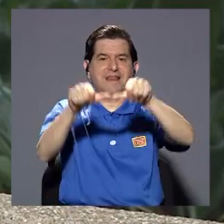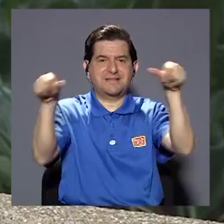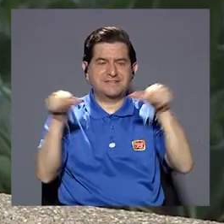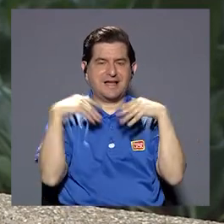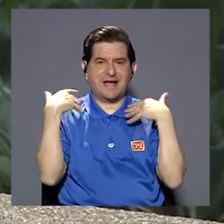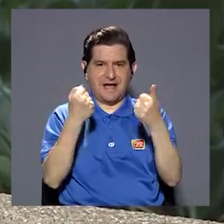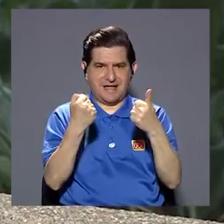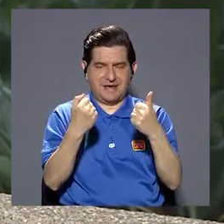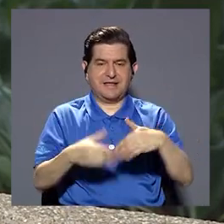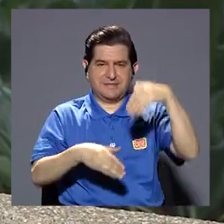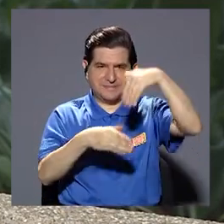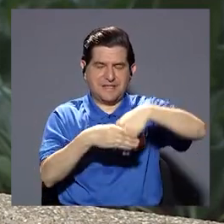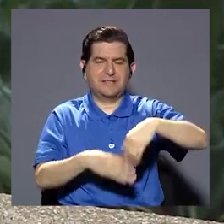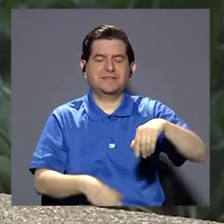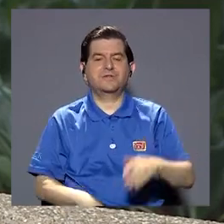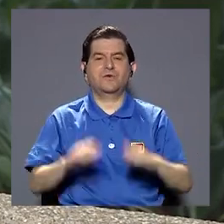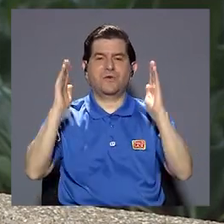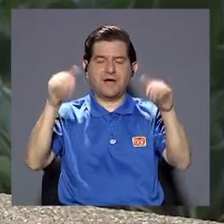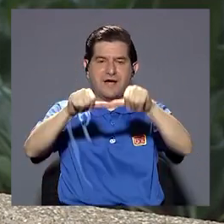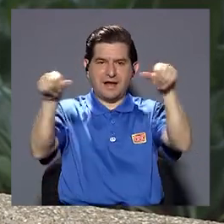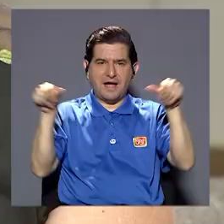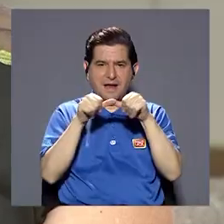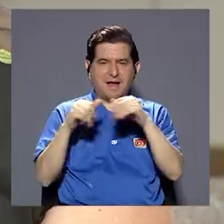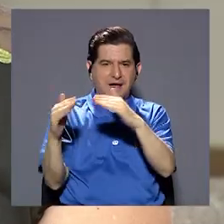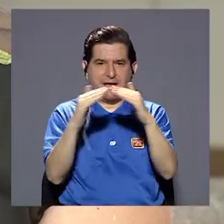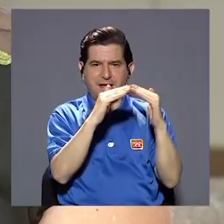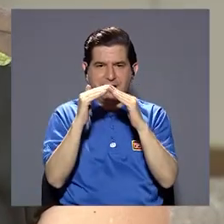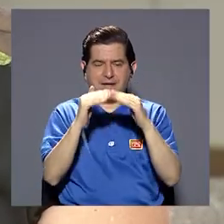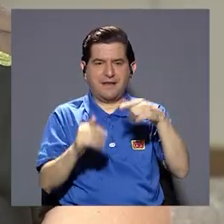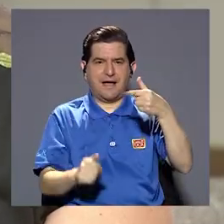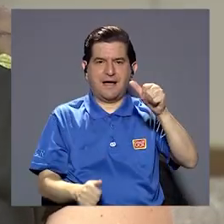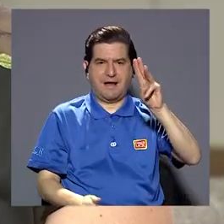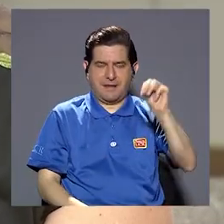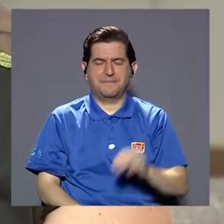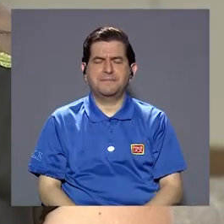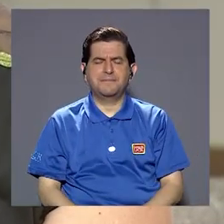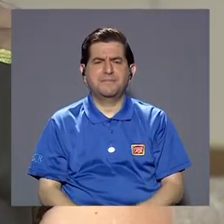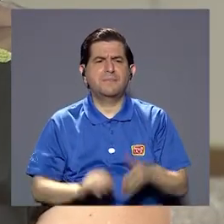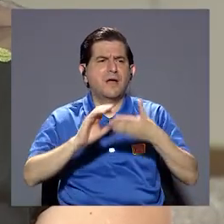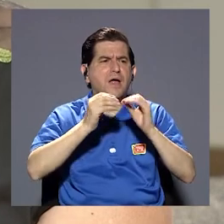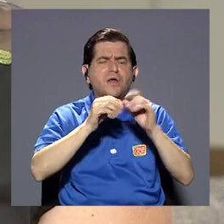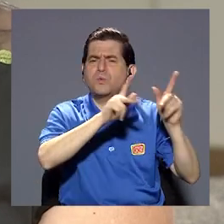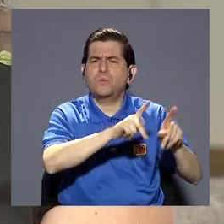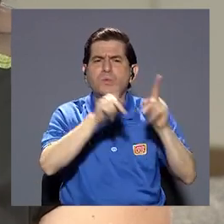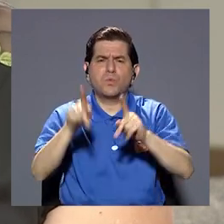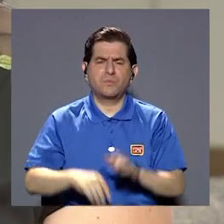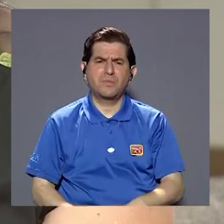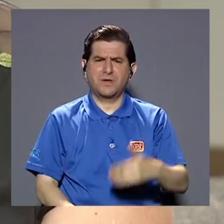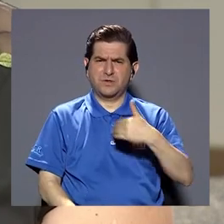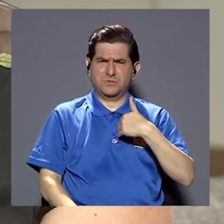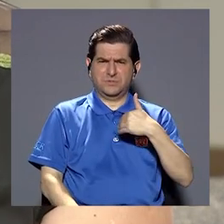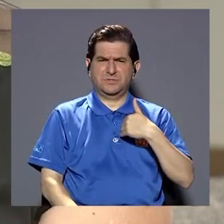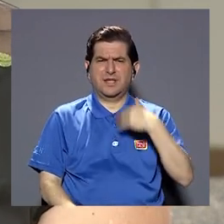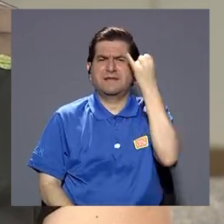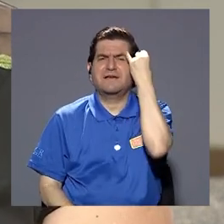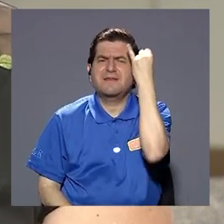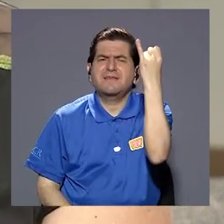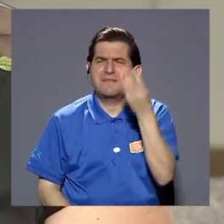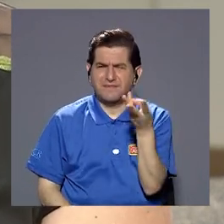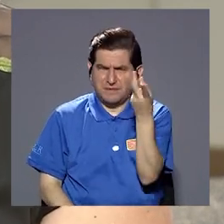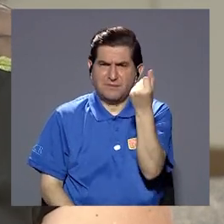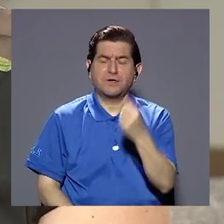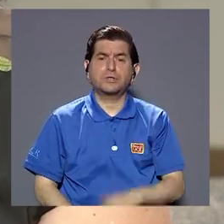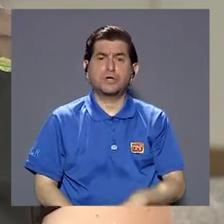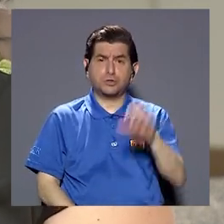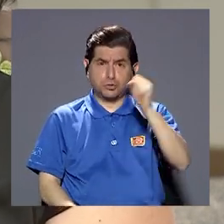tres áreas de salud en el área metropolitana y aproximadamente digamos tal vez como en número de cantidad de personas tienen un